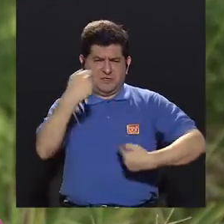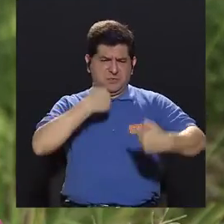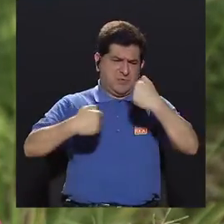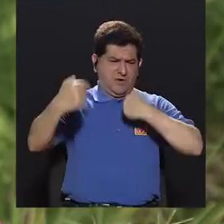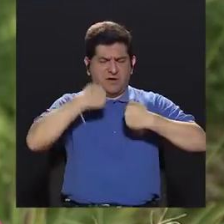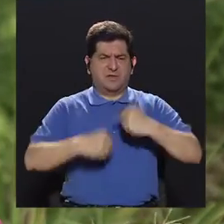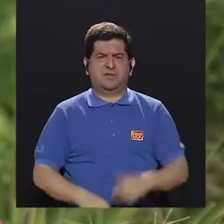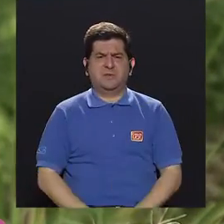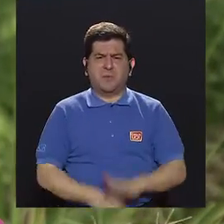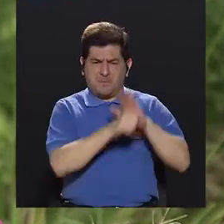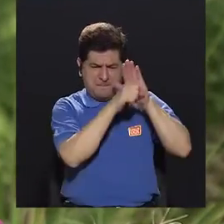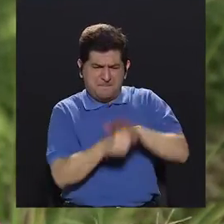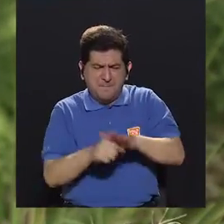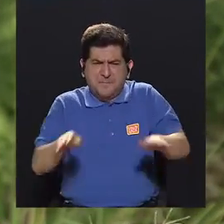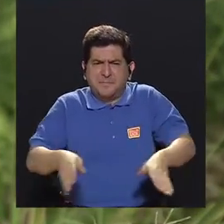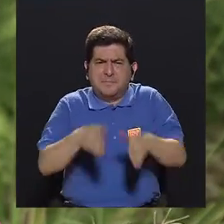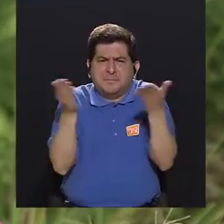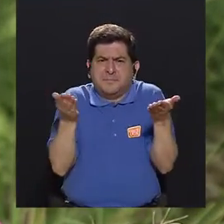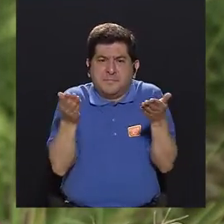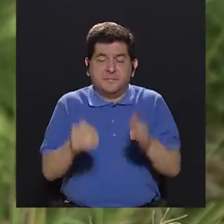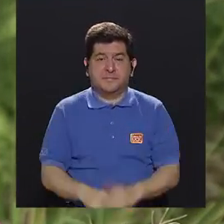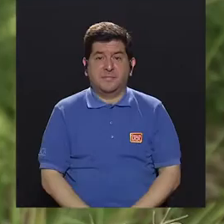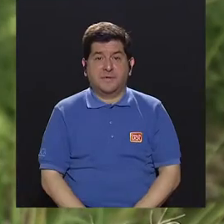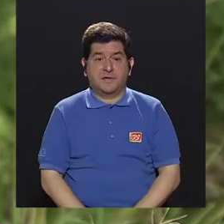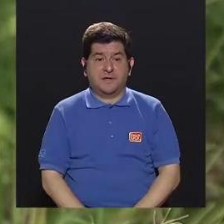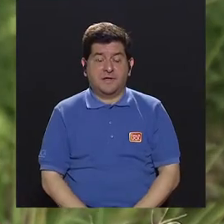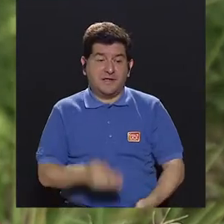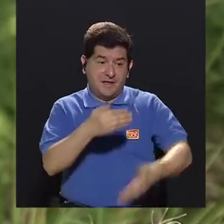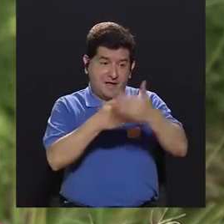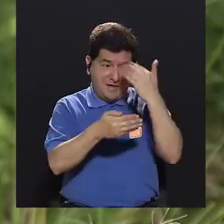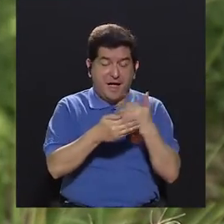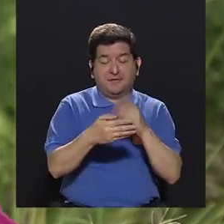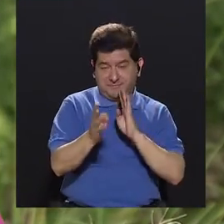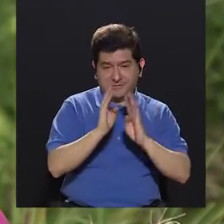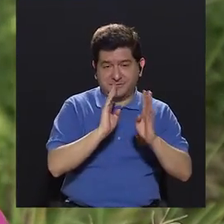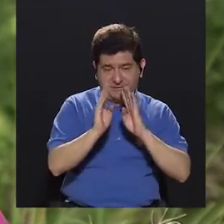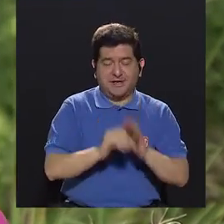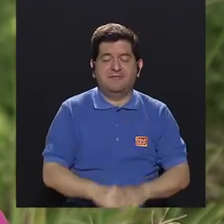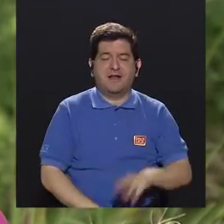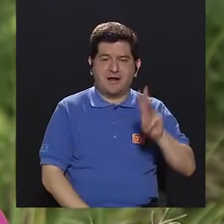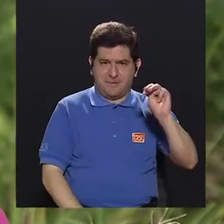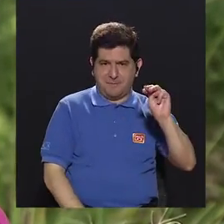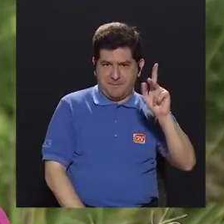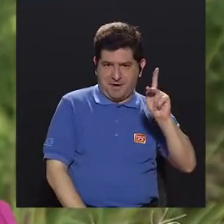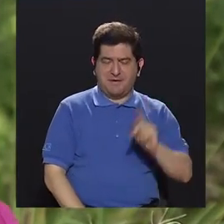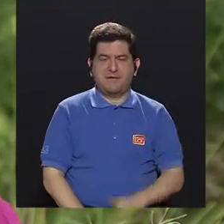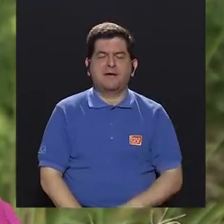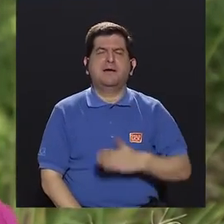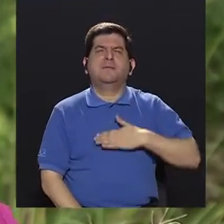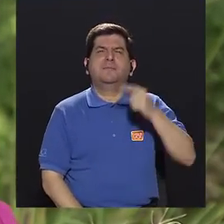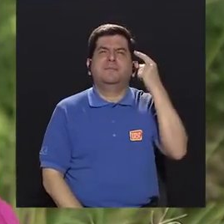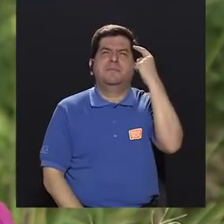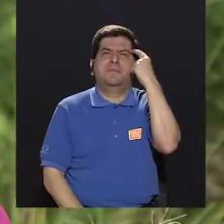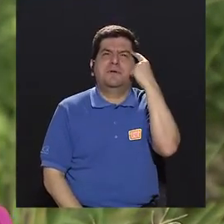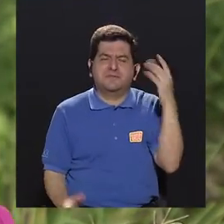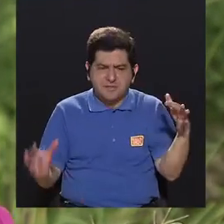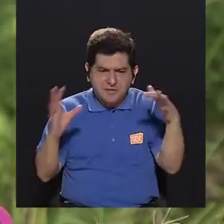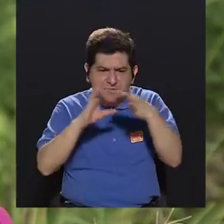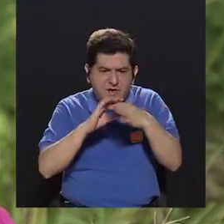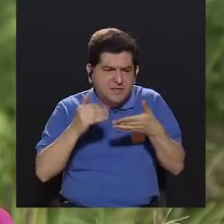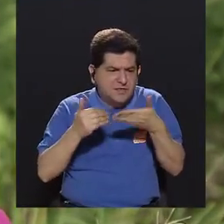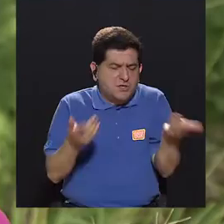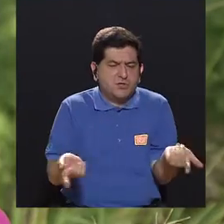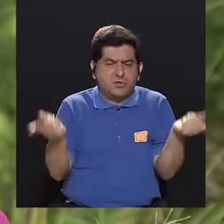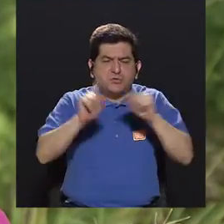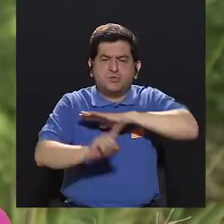estoy presionando? Y ahí entonces viene de la mano, como ahora Extracámaras también conversaba Mirna, ¿cuáles son mis pensamientos respecto a las